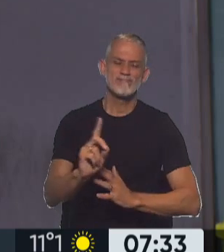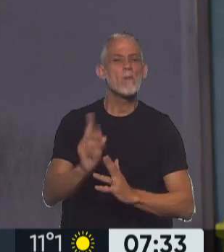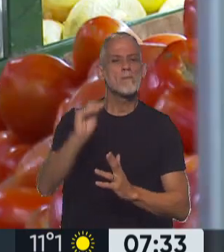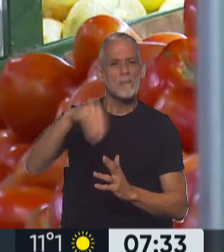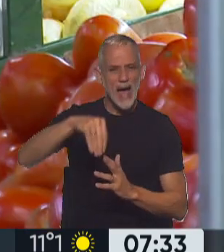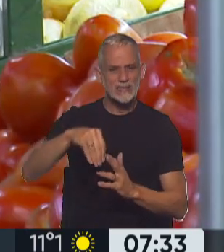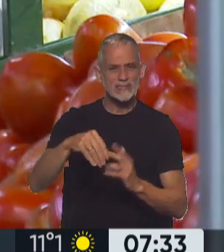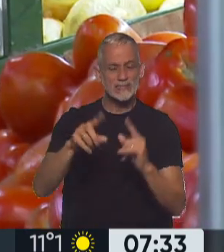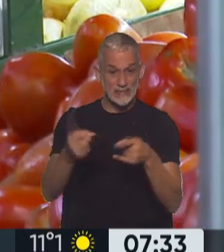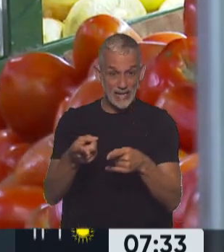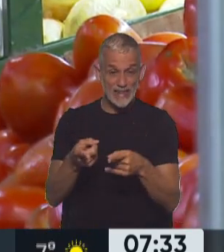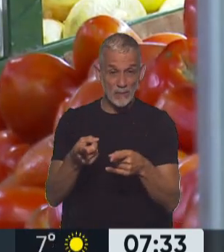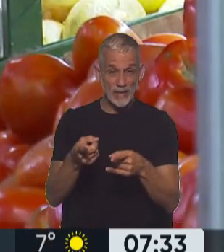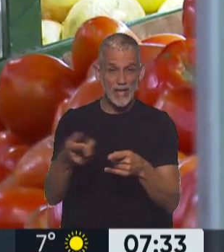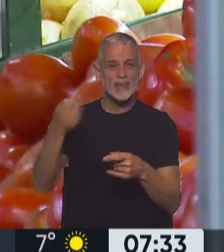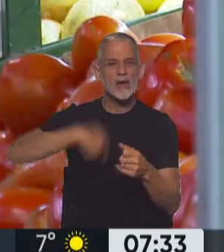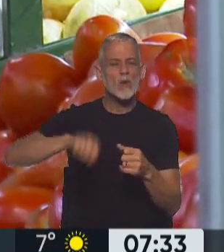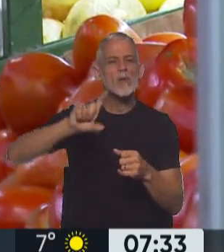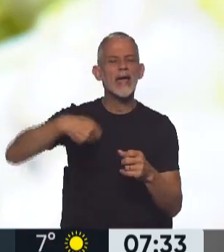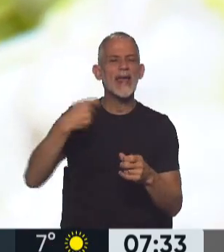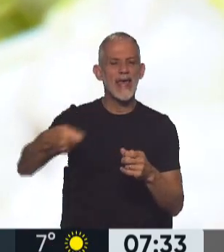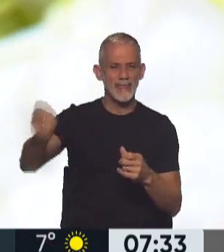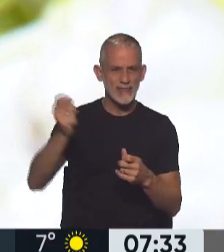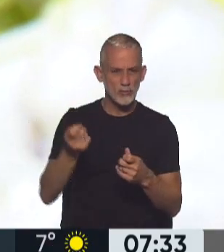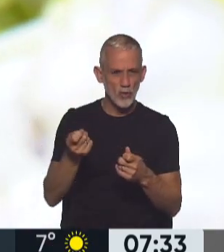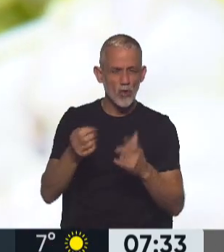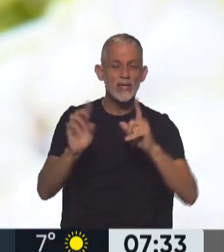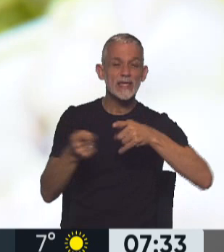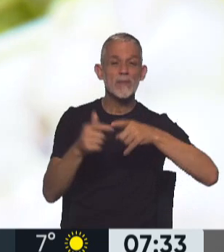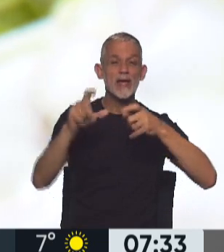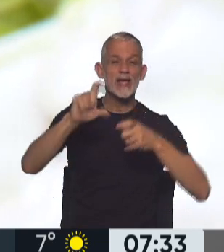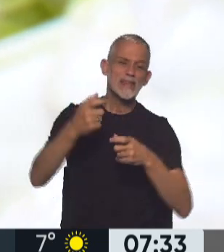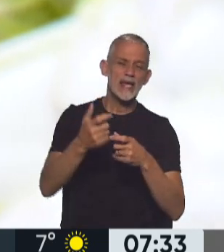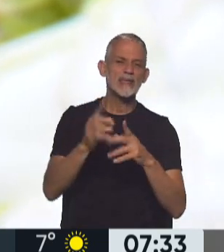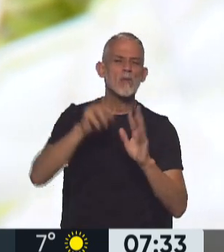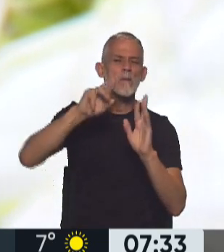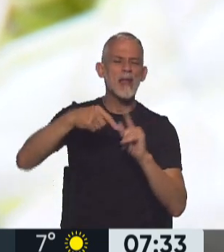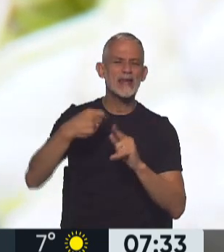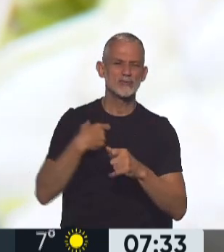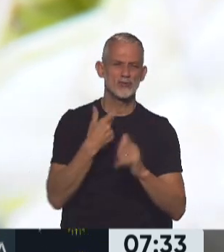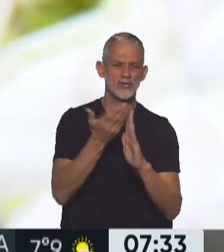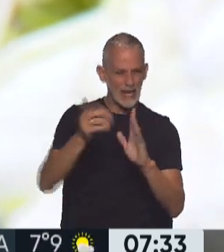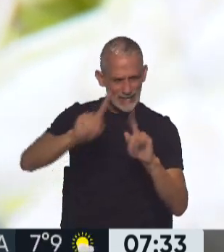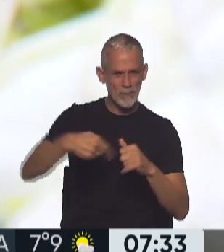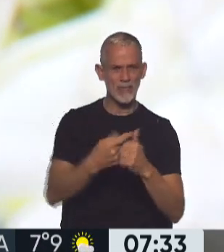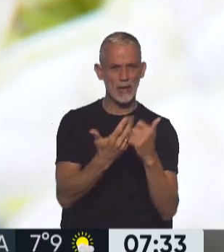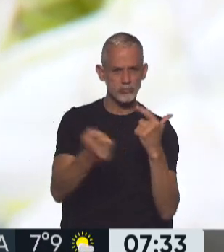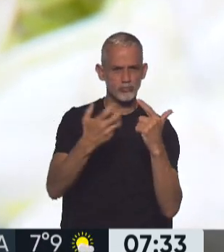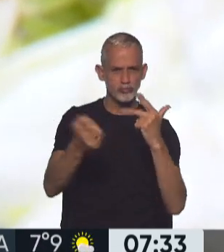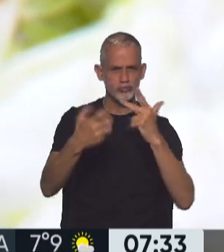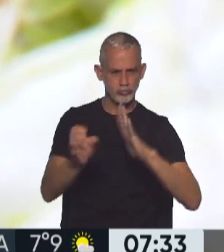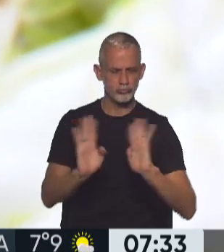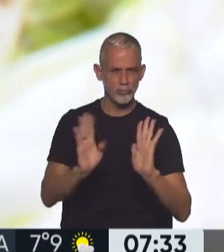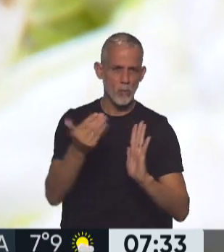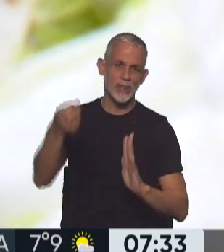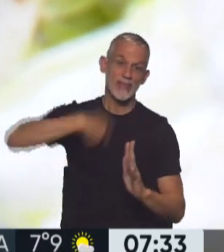se pueda usar, sino también las tarjetas de crédito y las tarjetas de algunos planes sociales. Creemos que es un paso importante